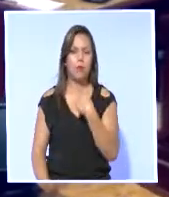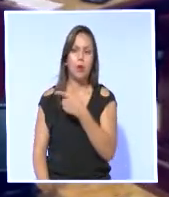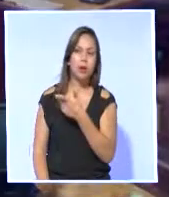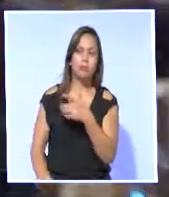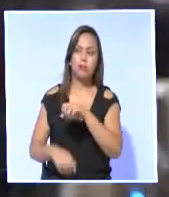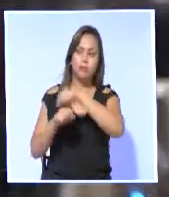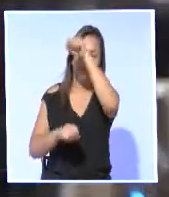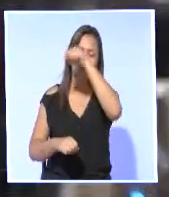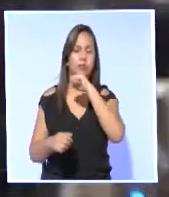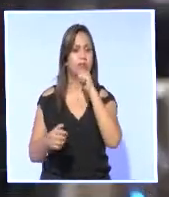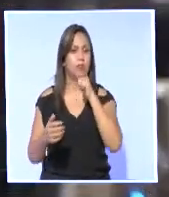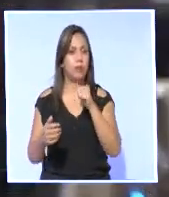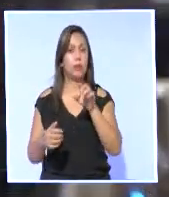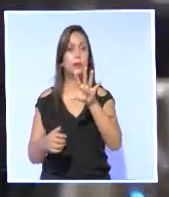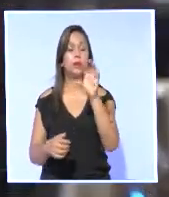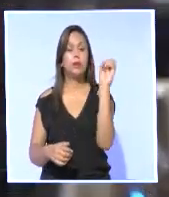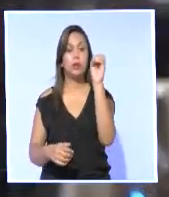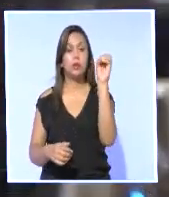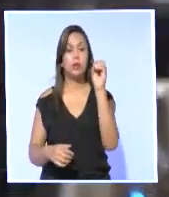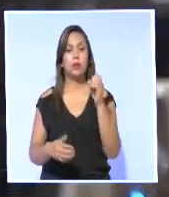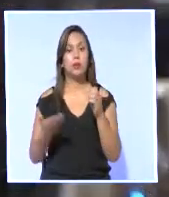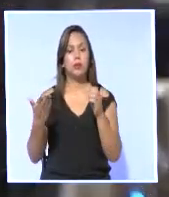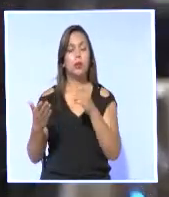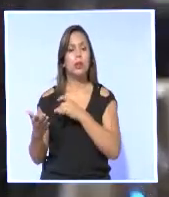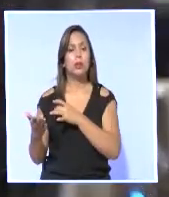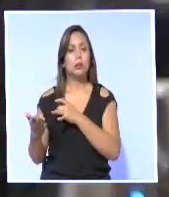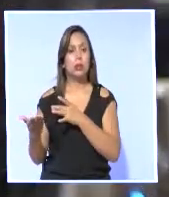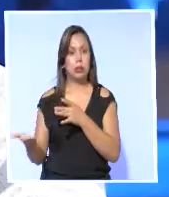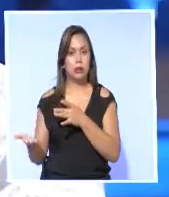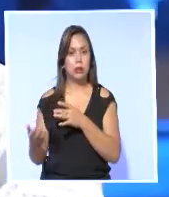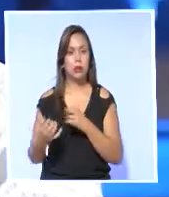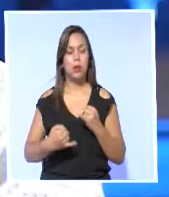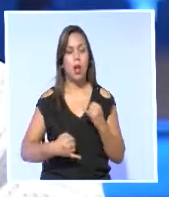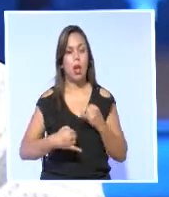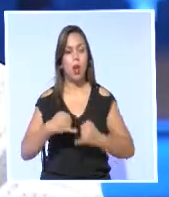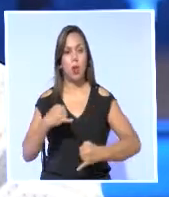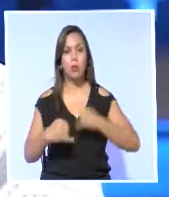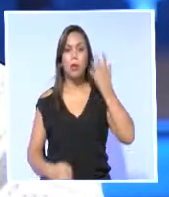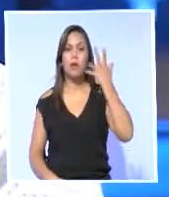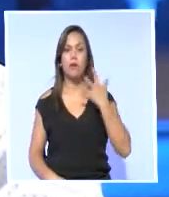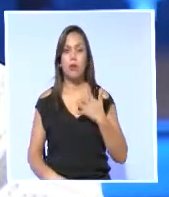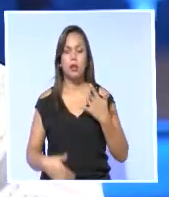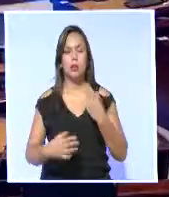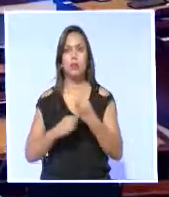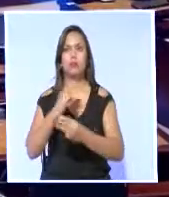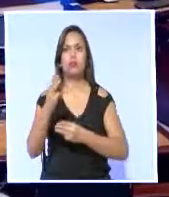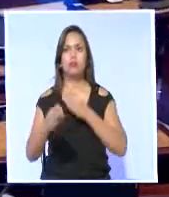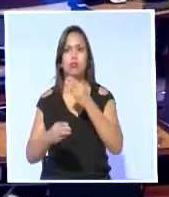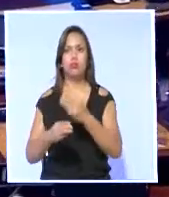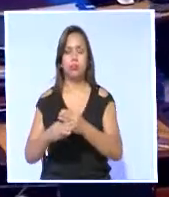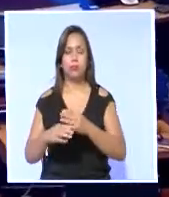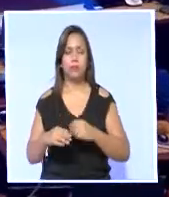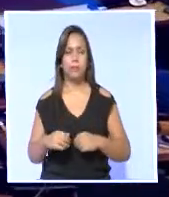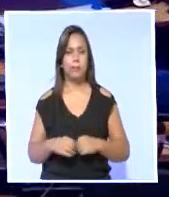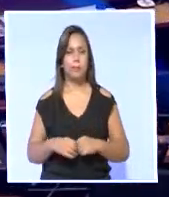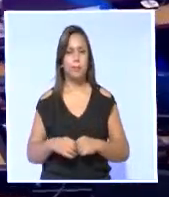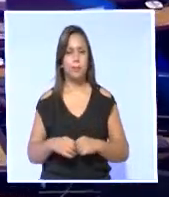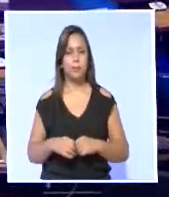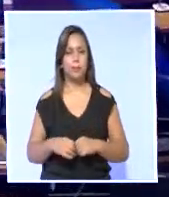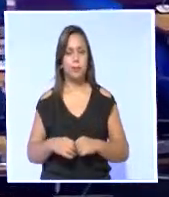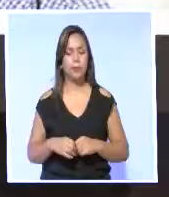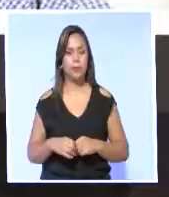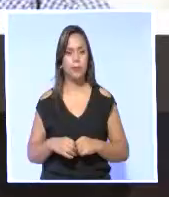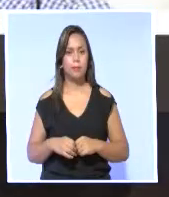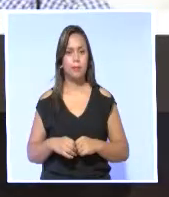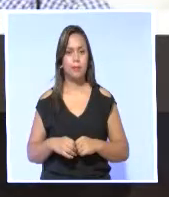próximo 5 de octubre, Ecuador enfrentará a su similar de Chile por la penúltima fecha de las eliminatorias mundialistas. Ricardo Bravo, TVL Noticias.